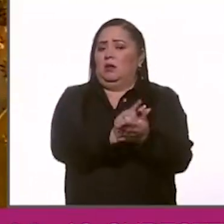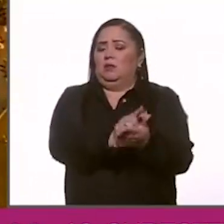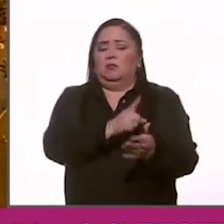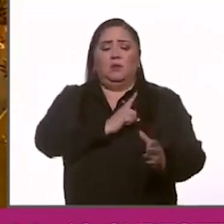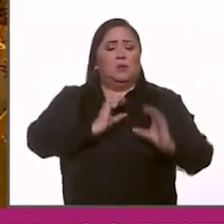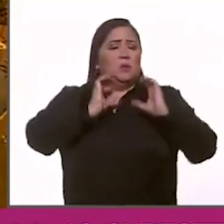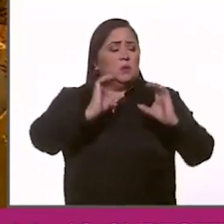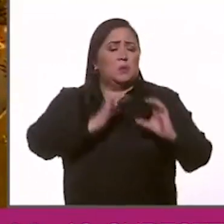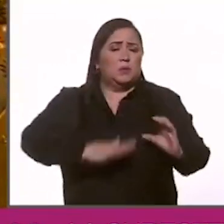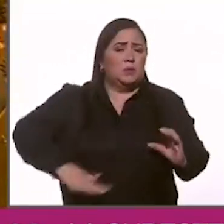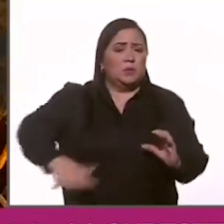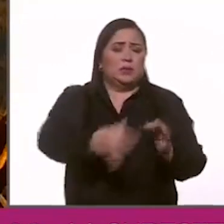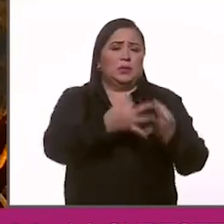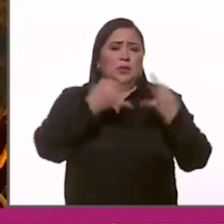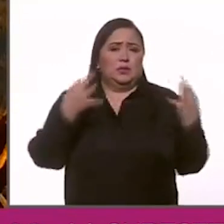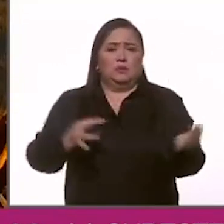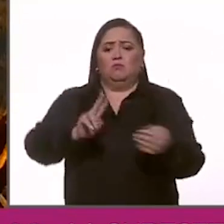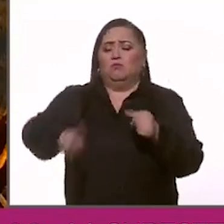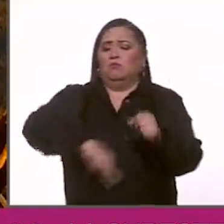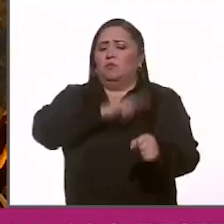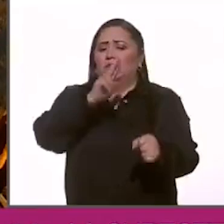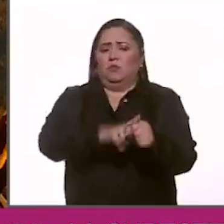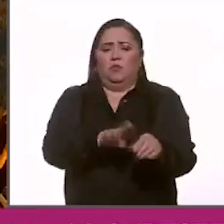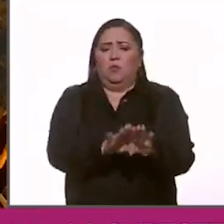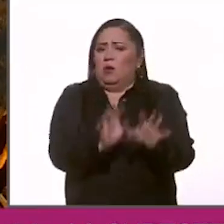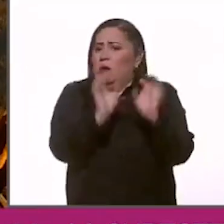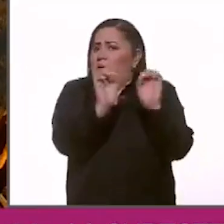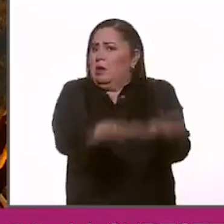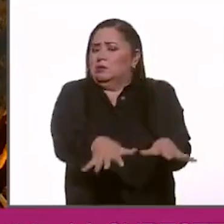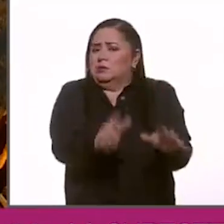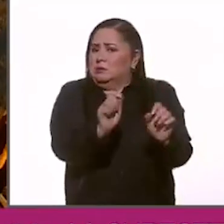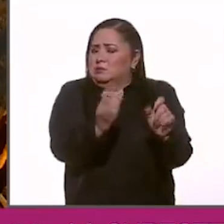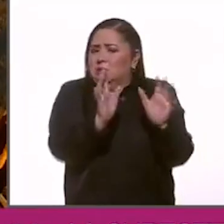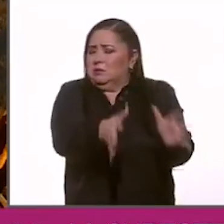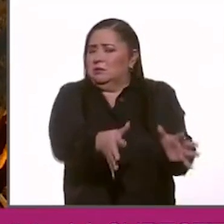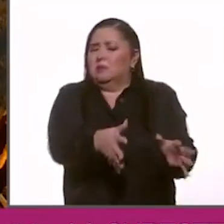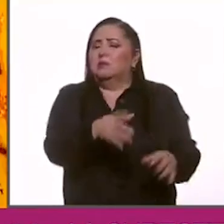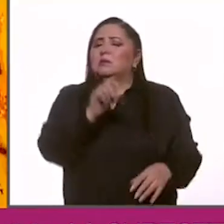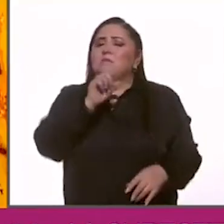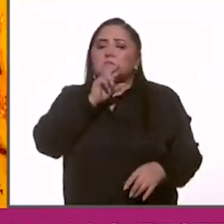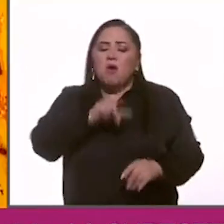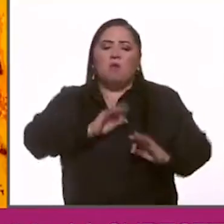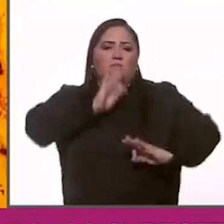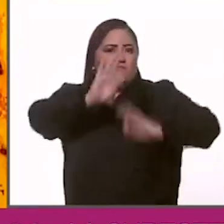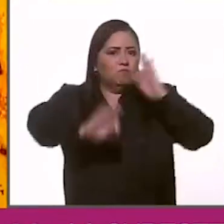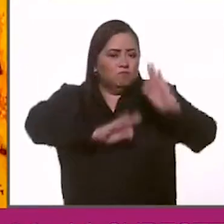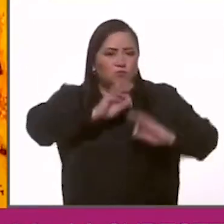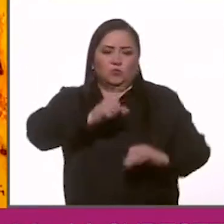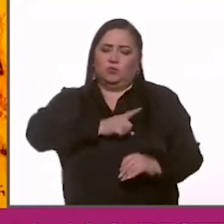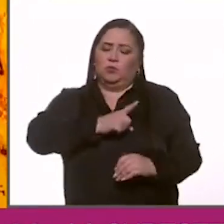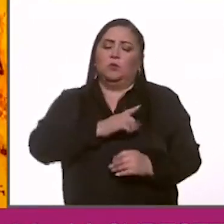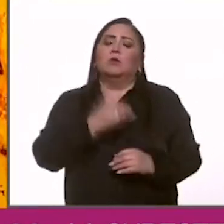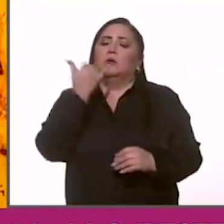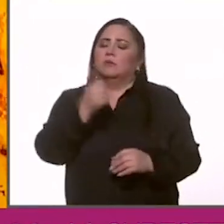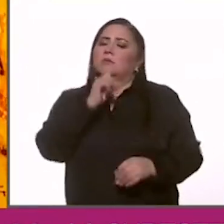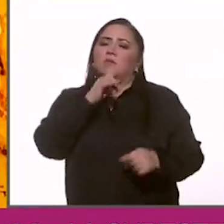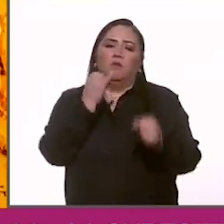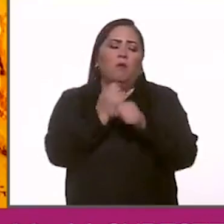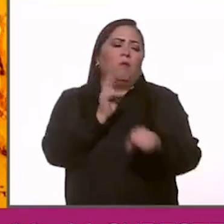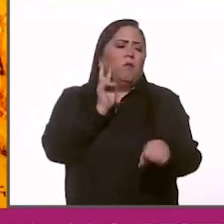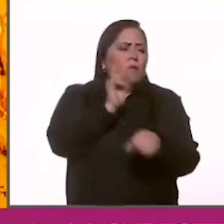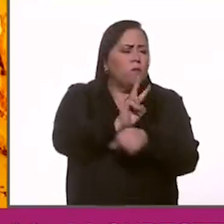de la naturaleza tal como está y mejorarla. También vigilar